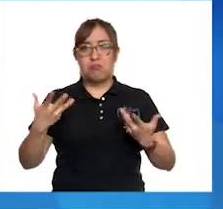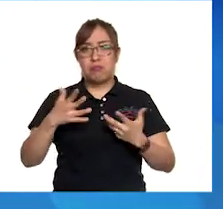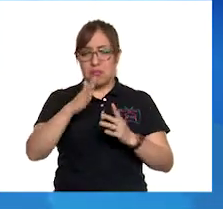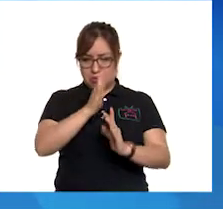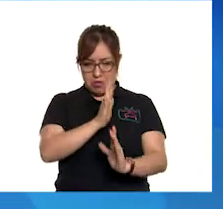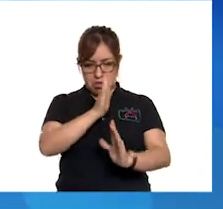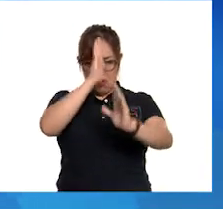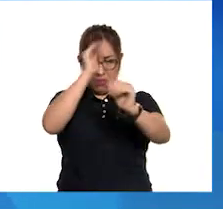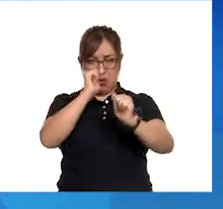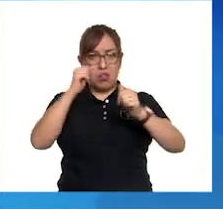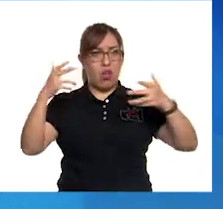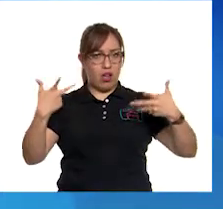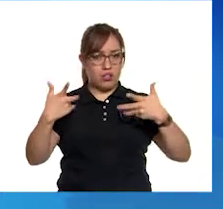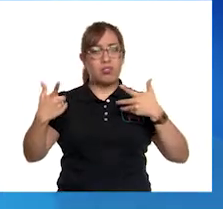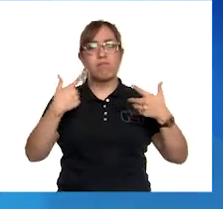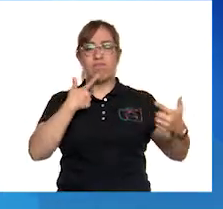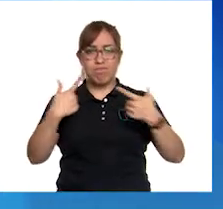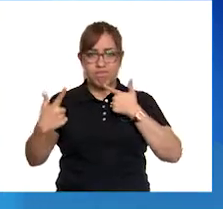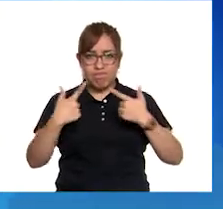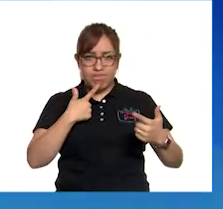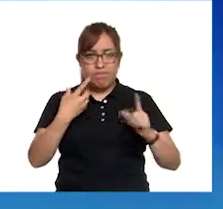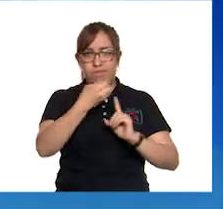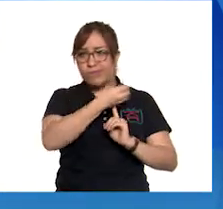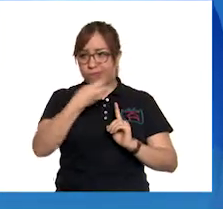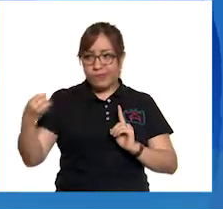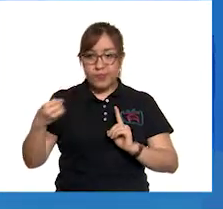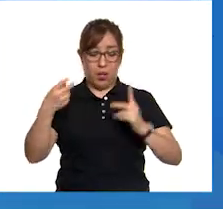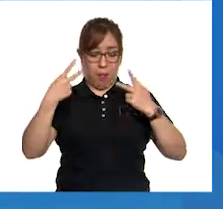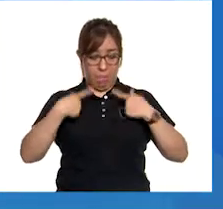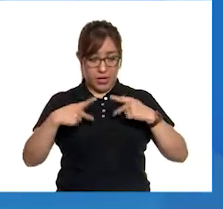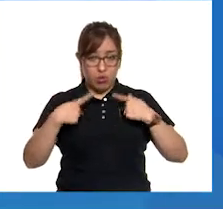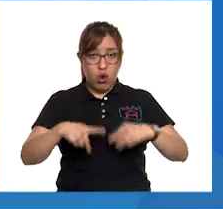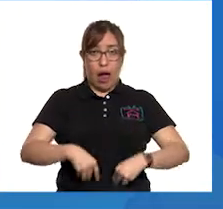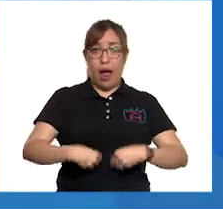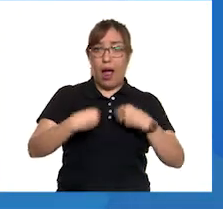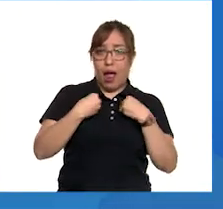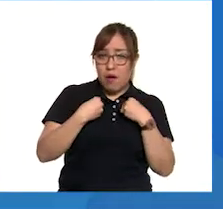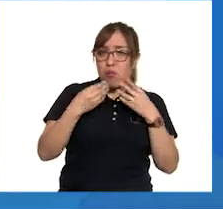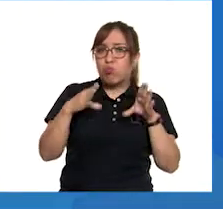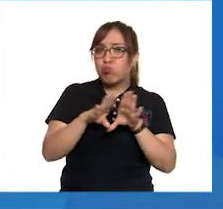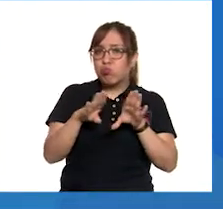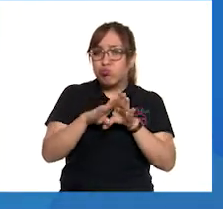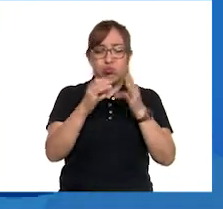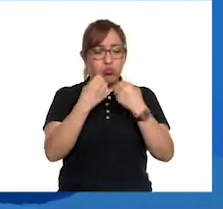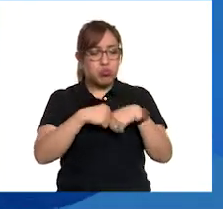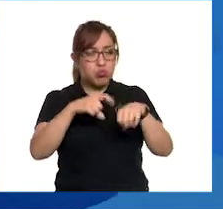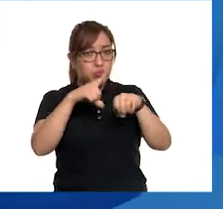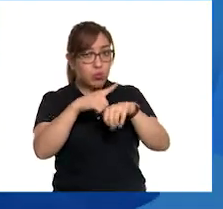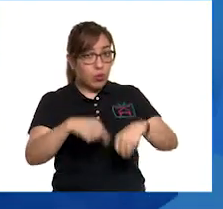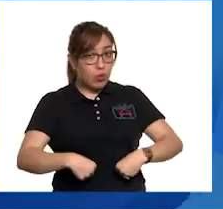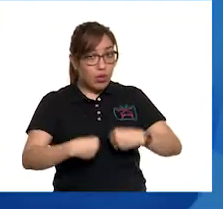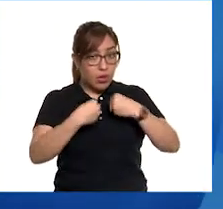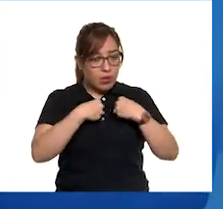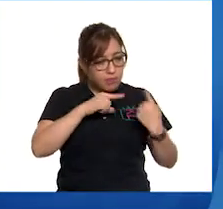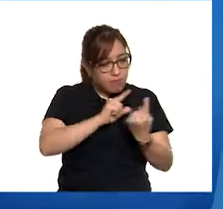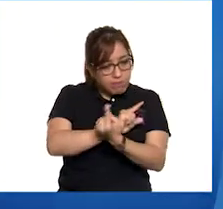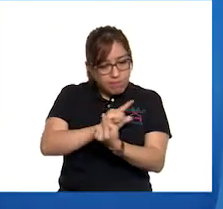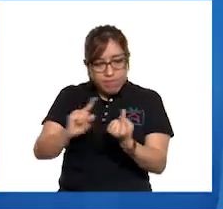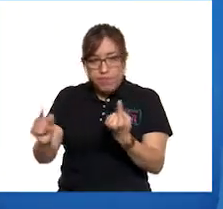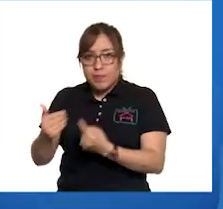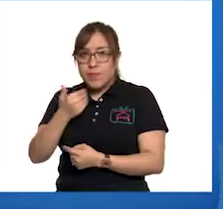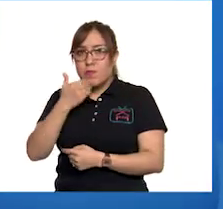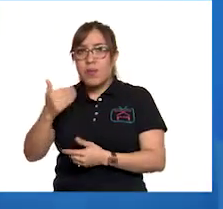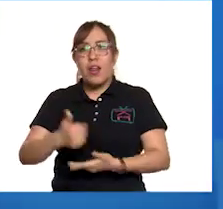Los seres humanos vivimos en sociedad, es decir, vivimos juntos para organizarnos y satisfacer nuestras necesidades.